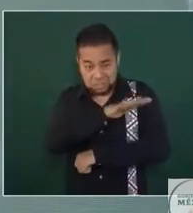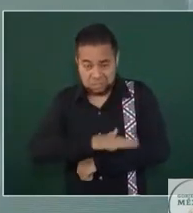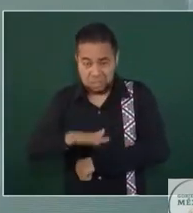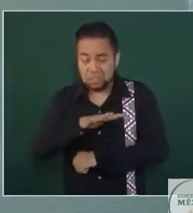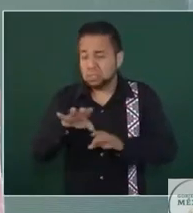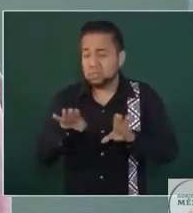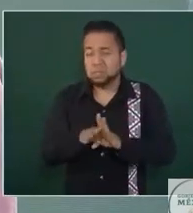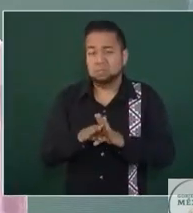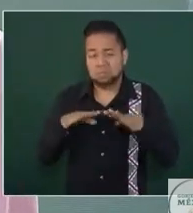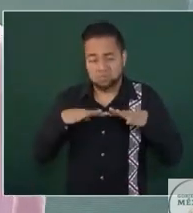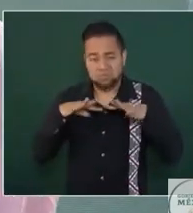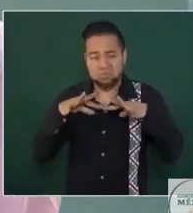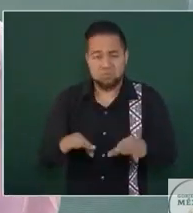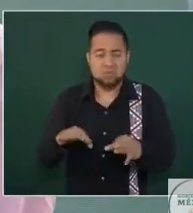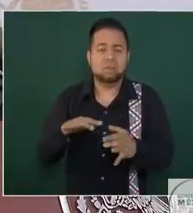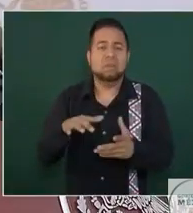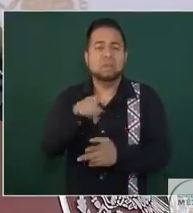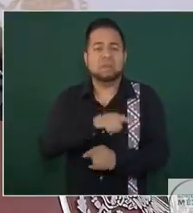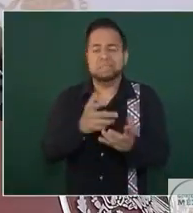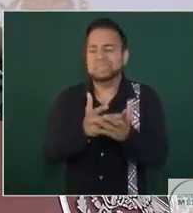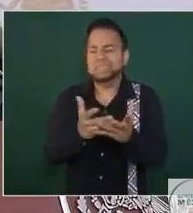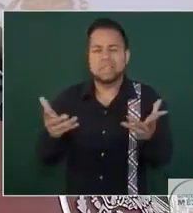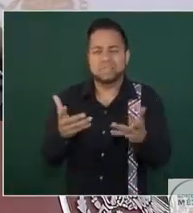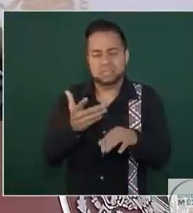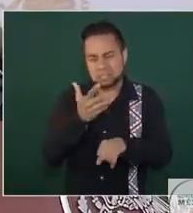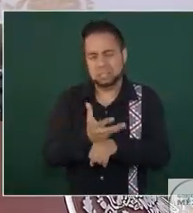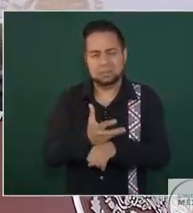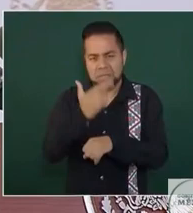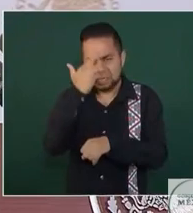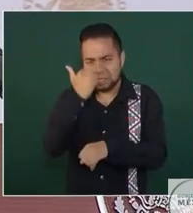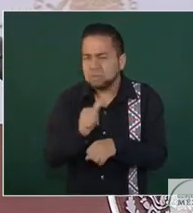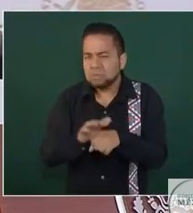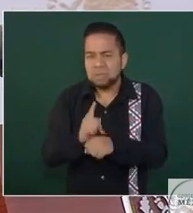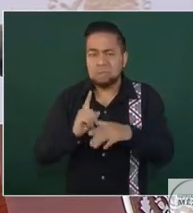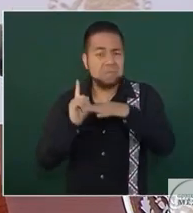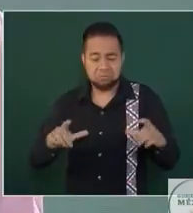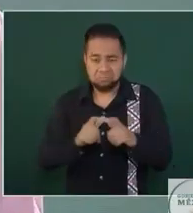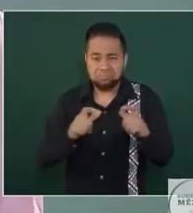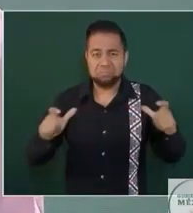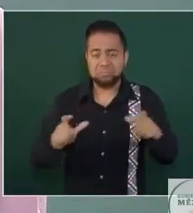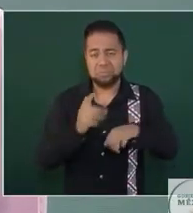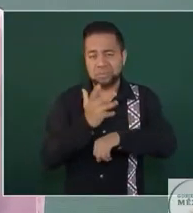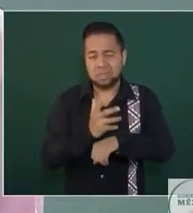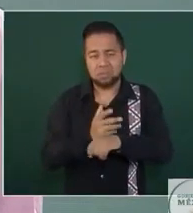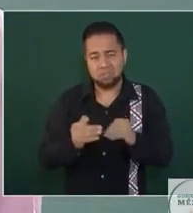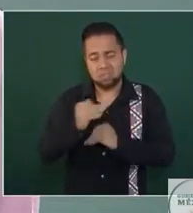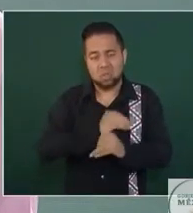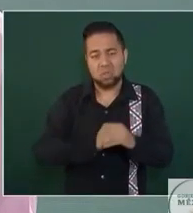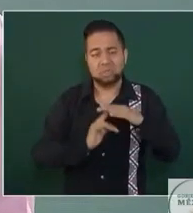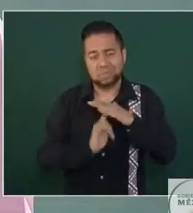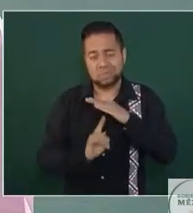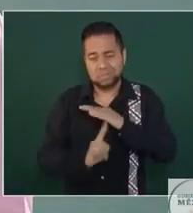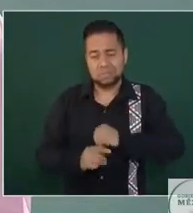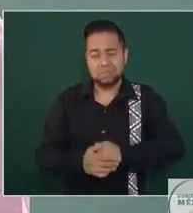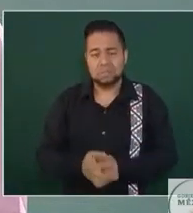constituyó la gran nación que es gracias a los migrantes. Pero hay esta